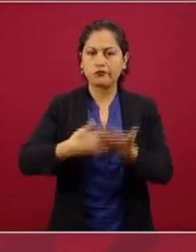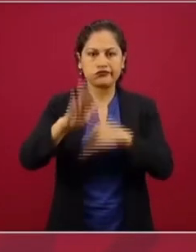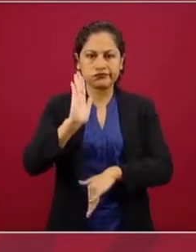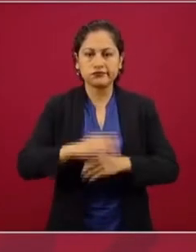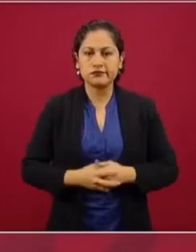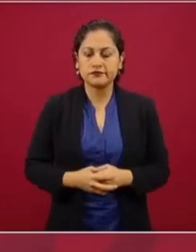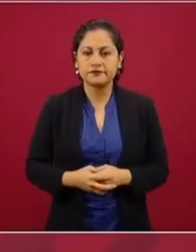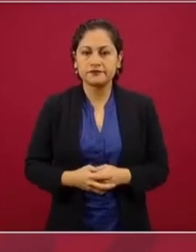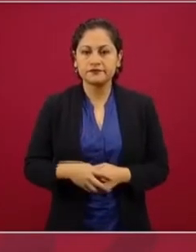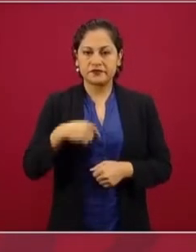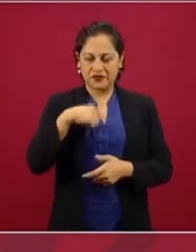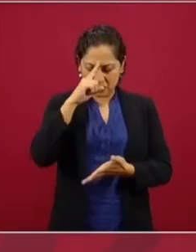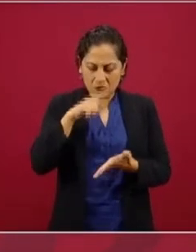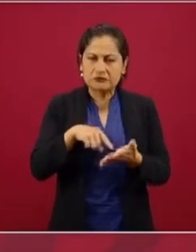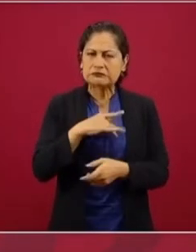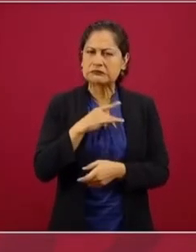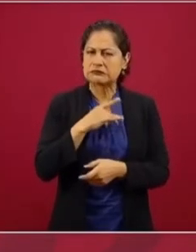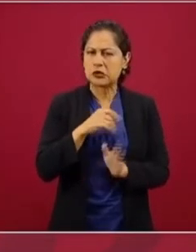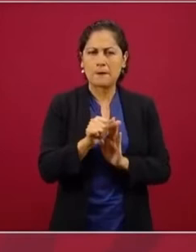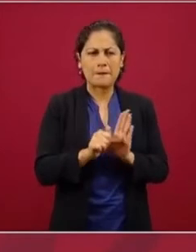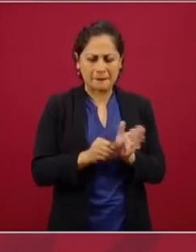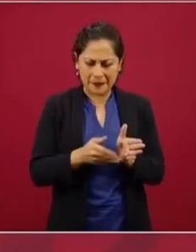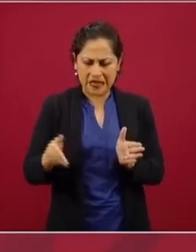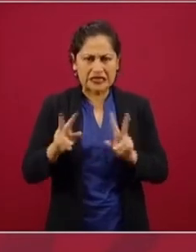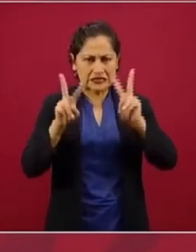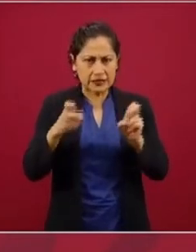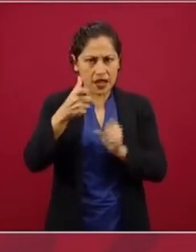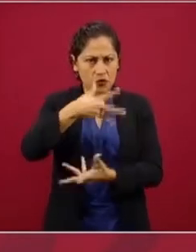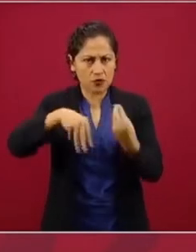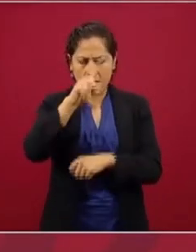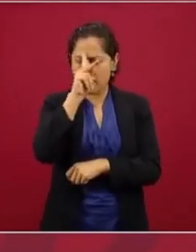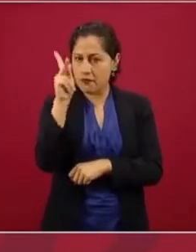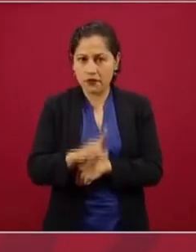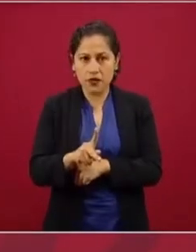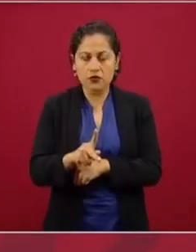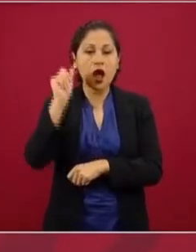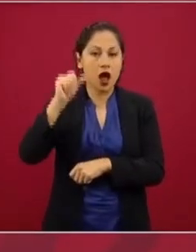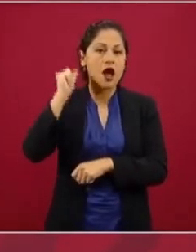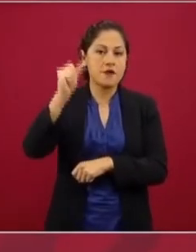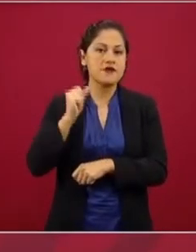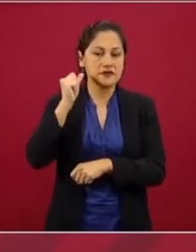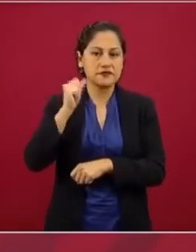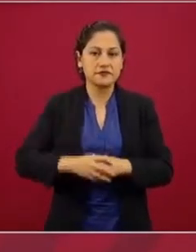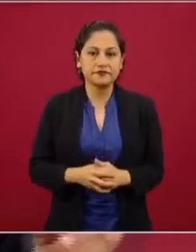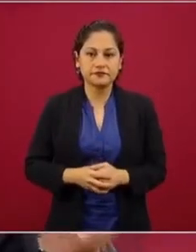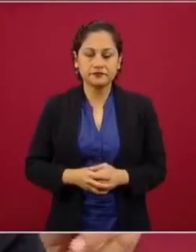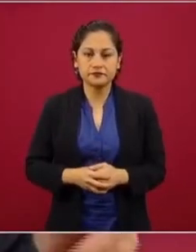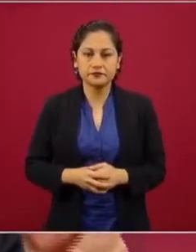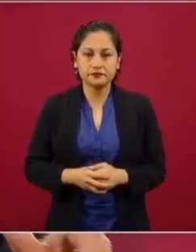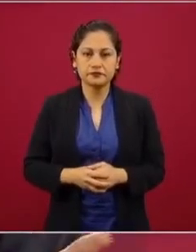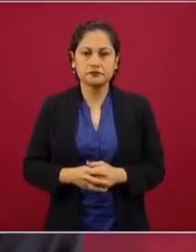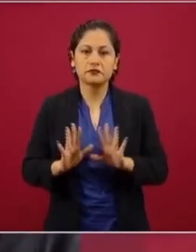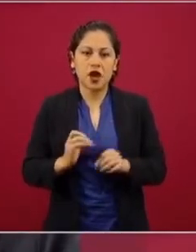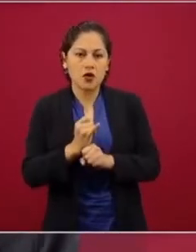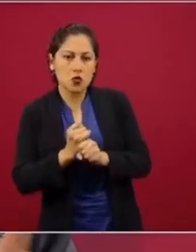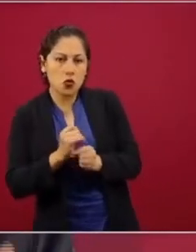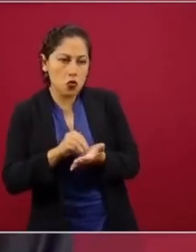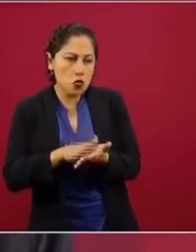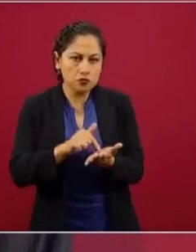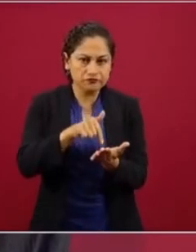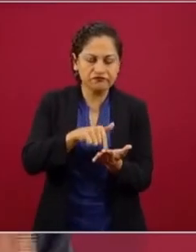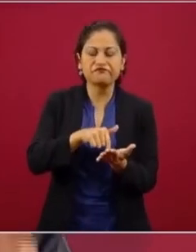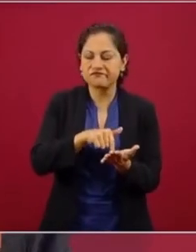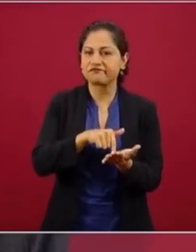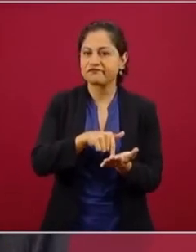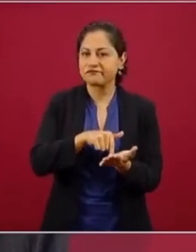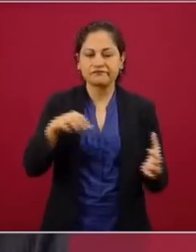Creo que el peor mes en lo que tiene que ver con la economía fue abril. Recuerdo nuestros indicadores, sobre todo